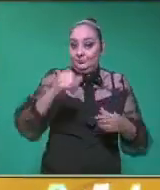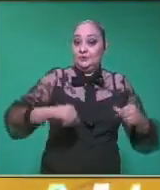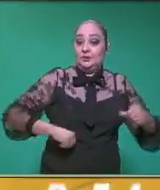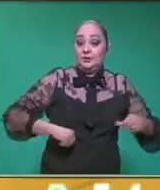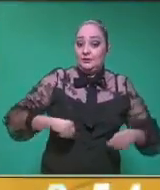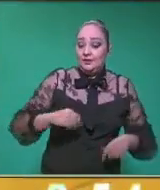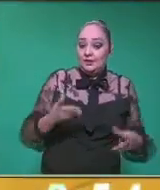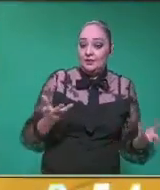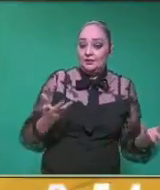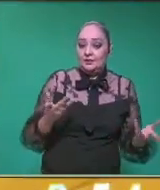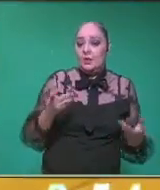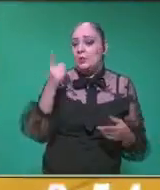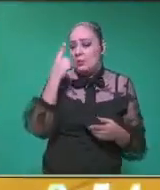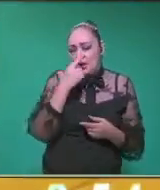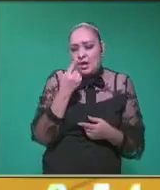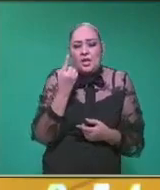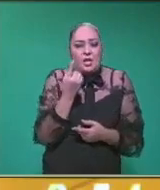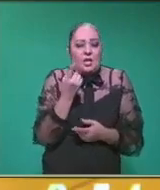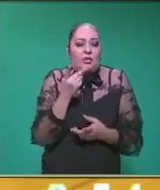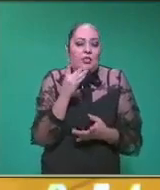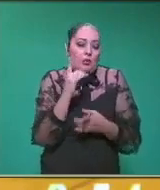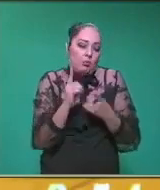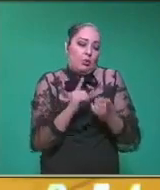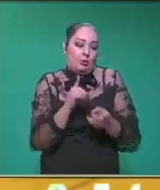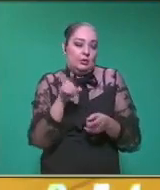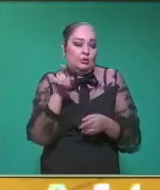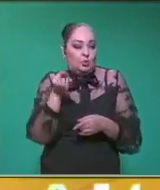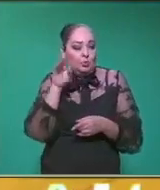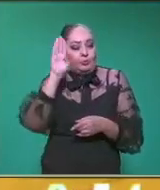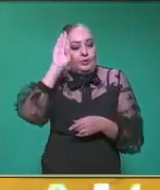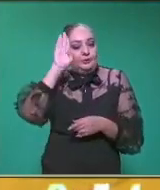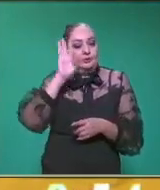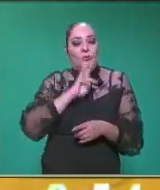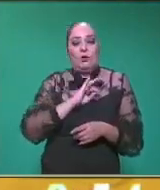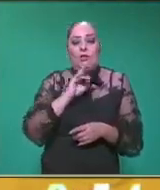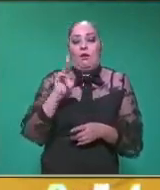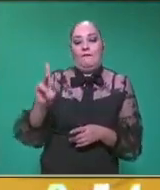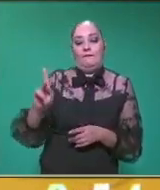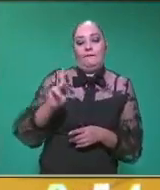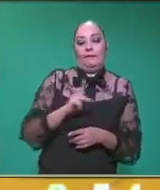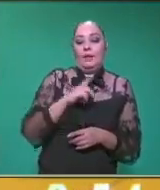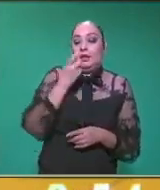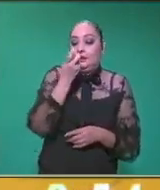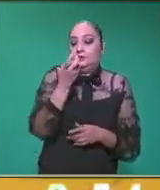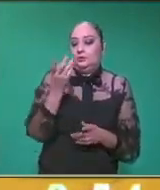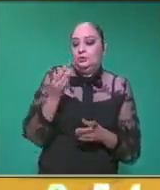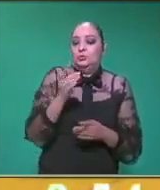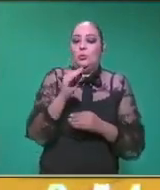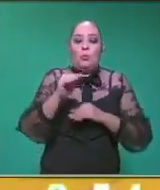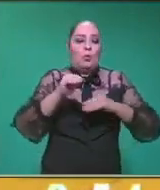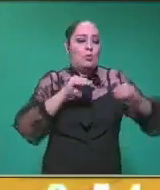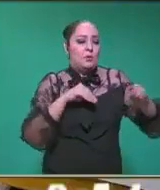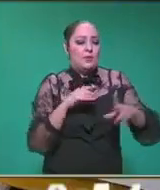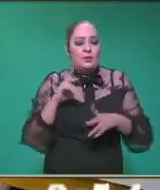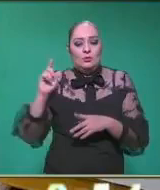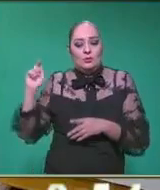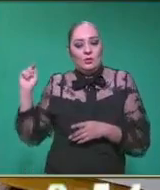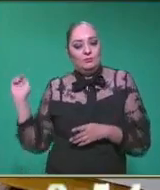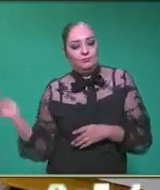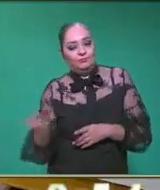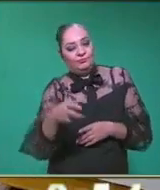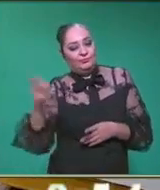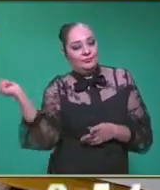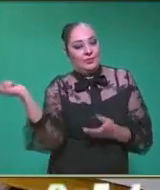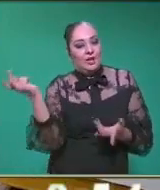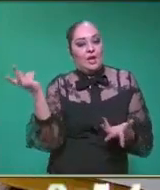profe, ¿a qué deporte más o menos le gustaría que se vinculara esos movimientos que estábamos ahorita realizando de esos lanzamientos